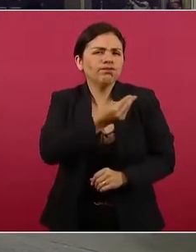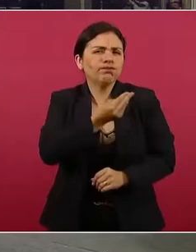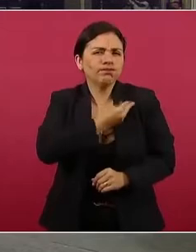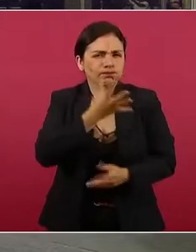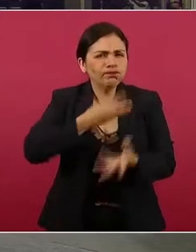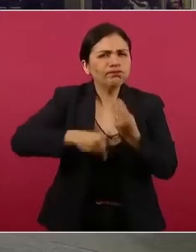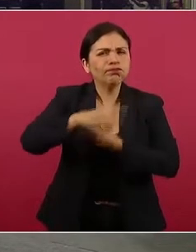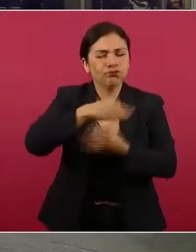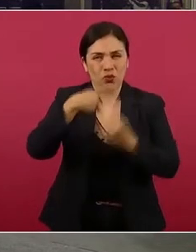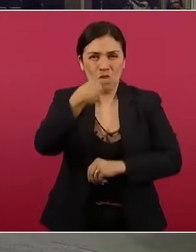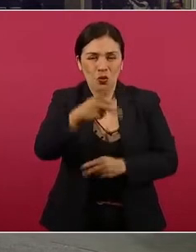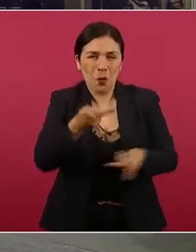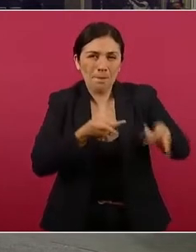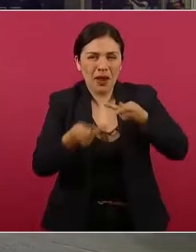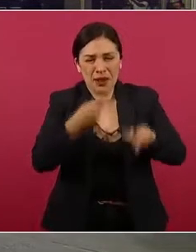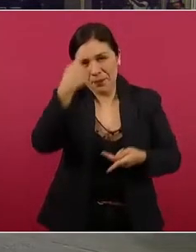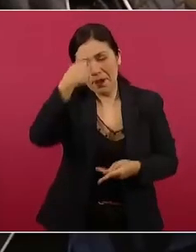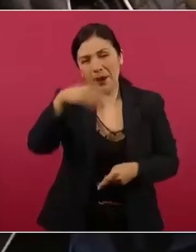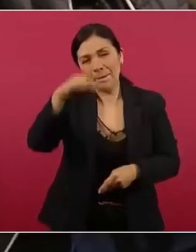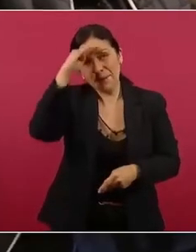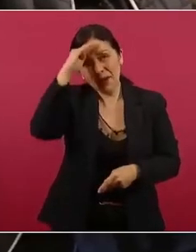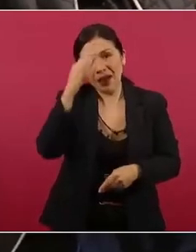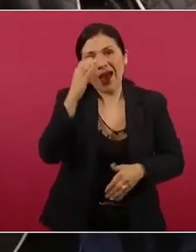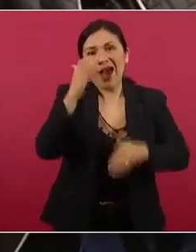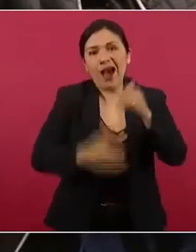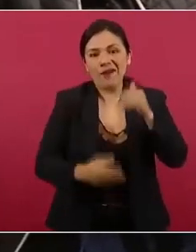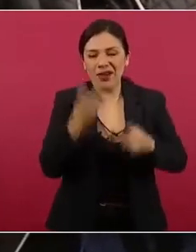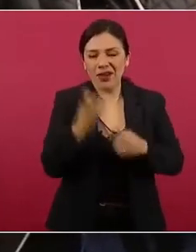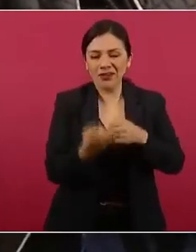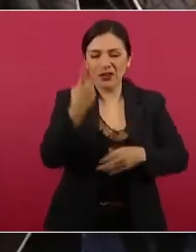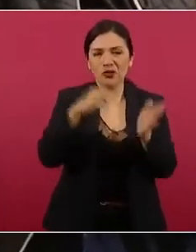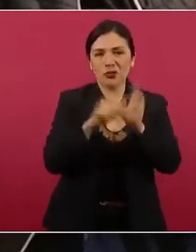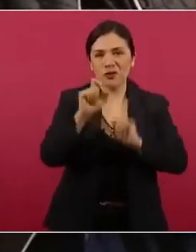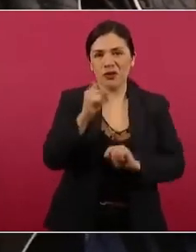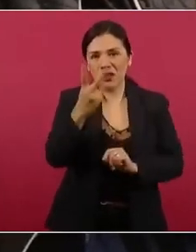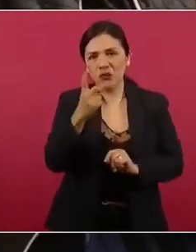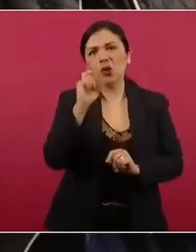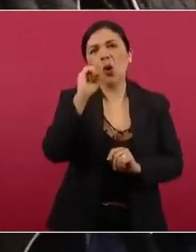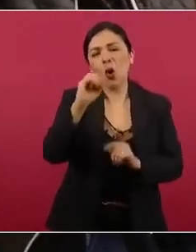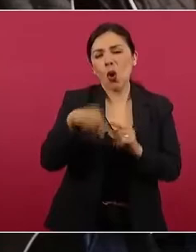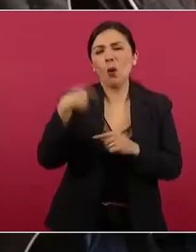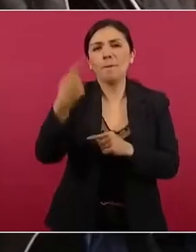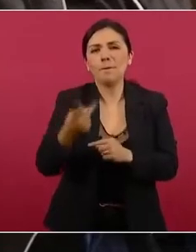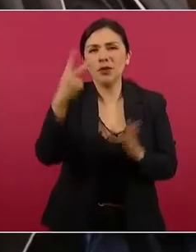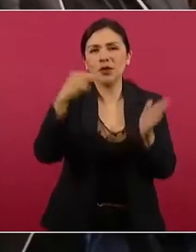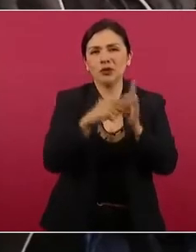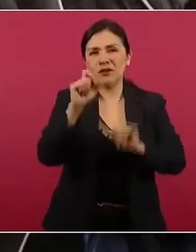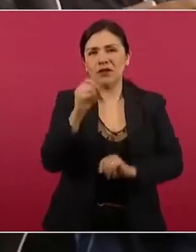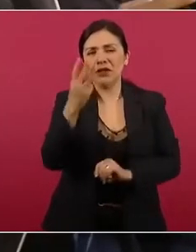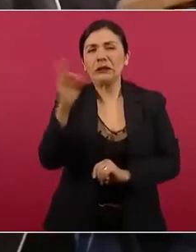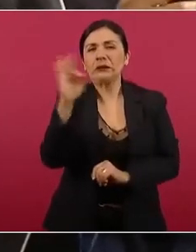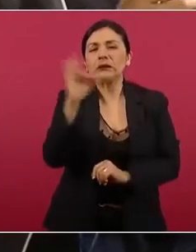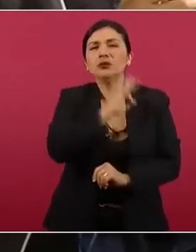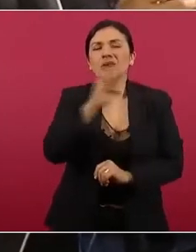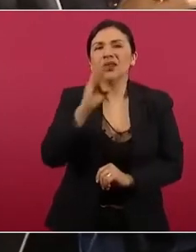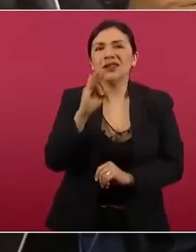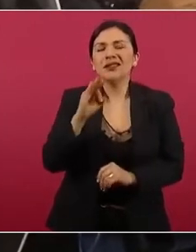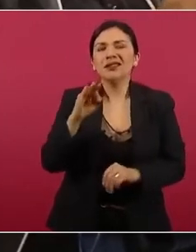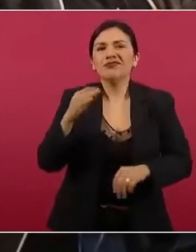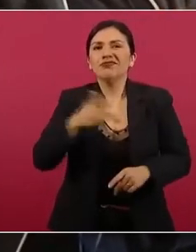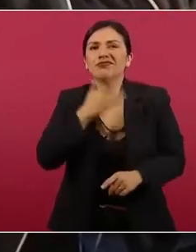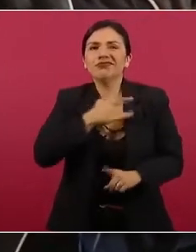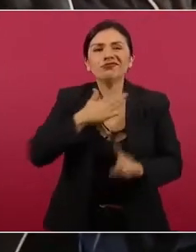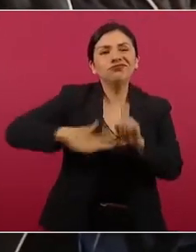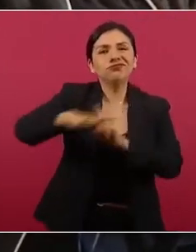este plan que se tiene hacia finales de este año? Y bueno, inicios del otro, cuando pudiera venirse un escenario un tanto más complicado en la